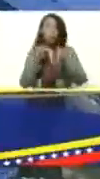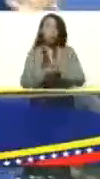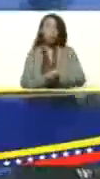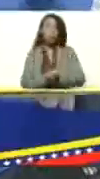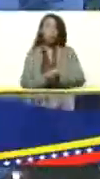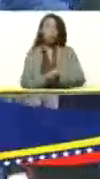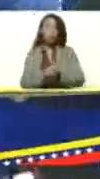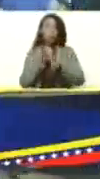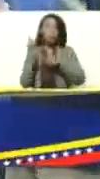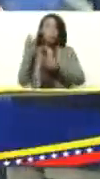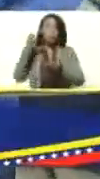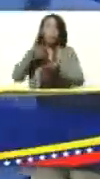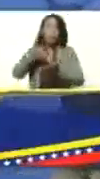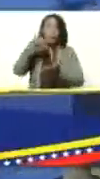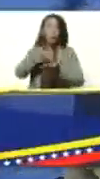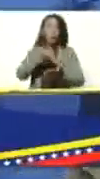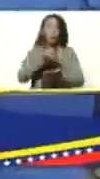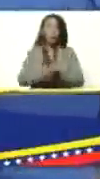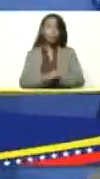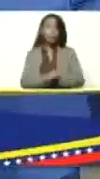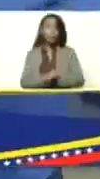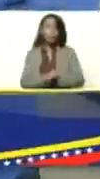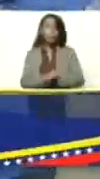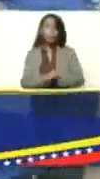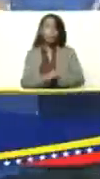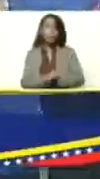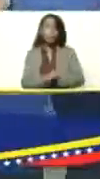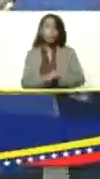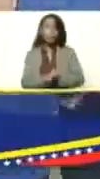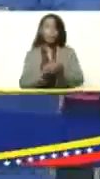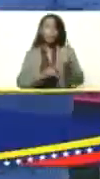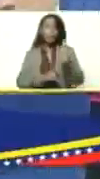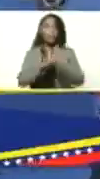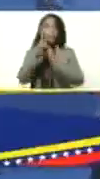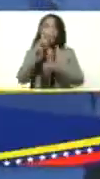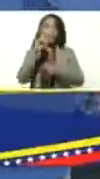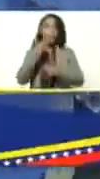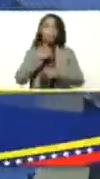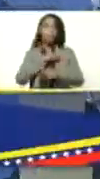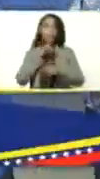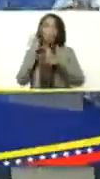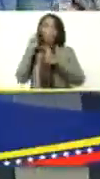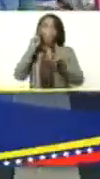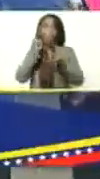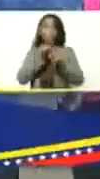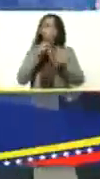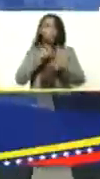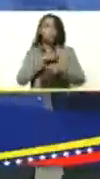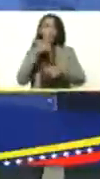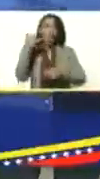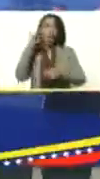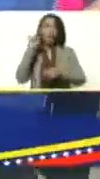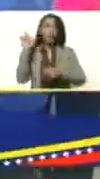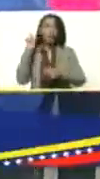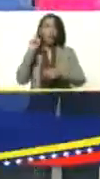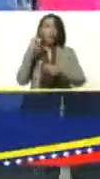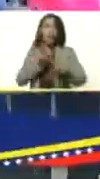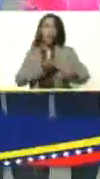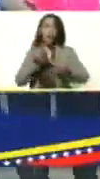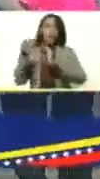de estas cabras, bueno, y desarrollando... Nosotros tenemos esta meta de llevar